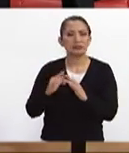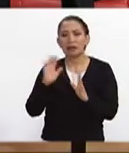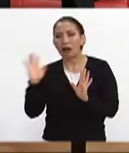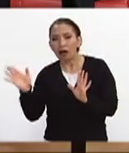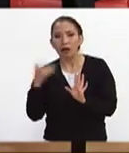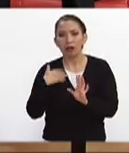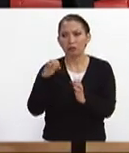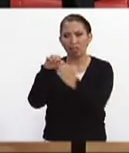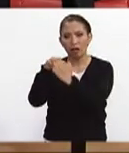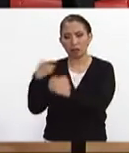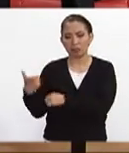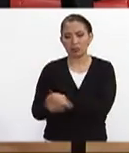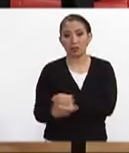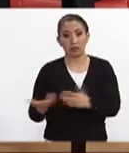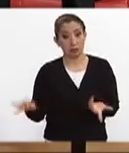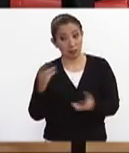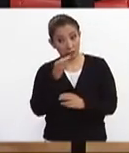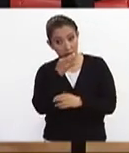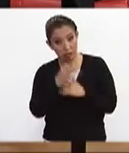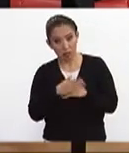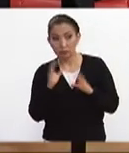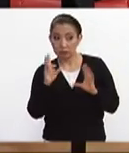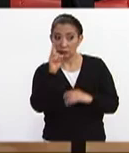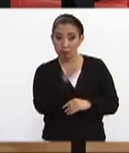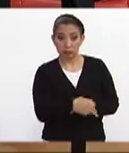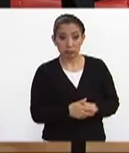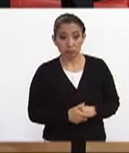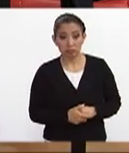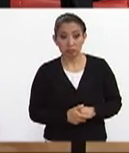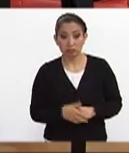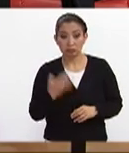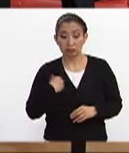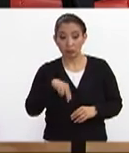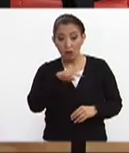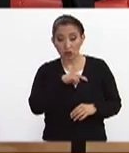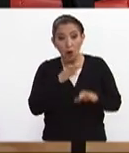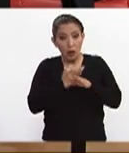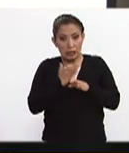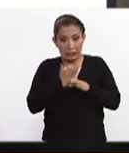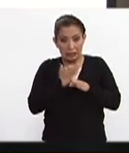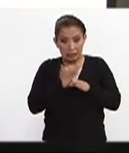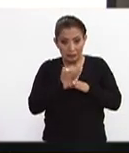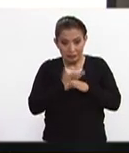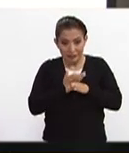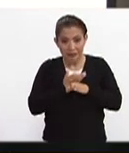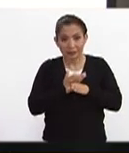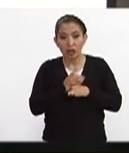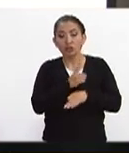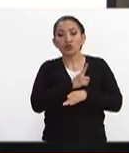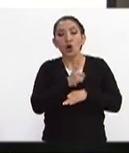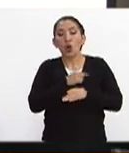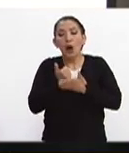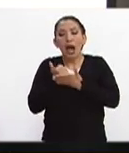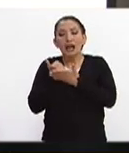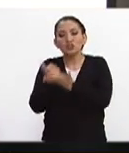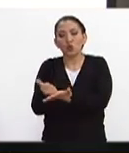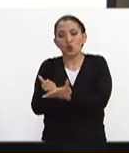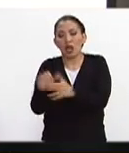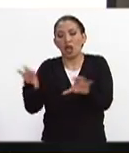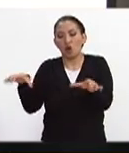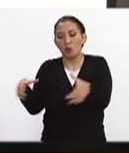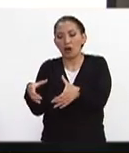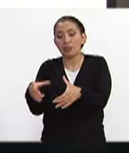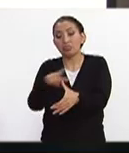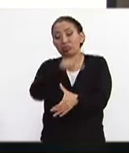algo así den dinero es correcto nosotros de momento solo es una ayuda a la comunidad